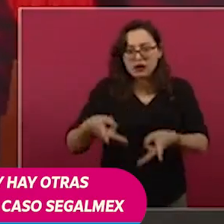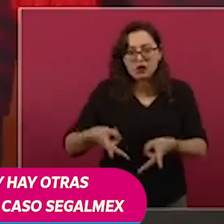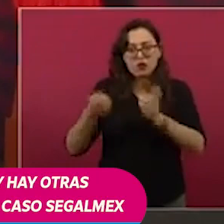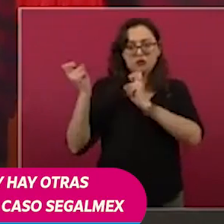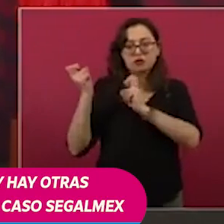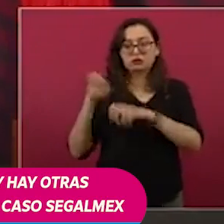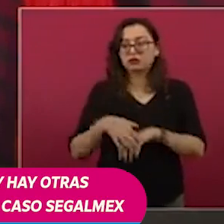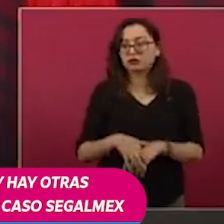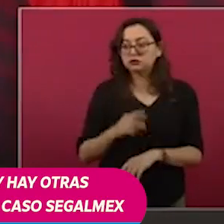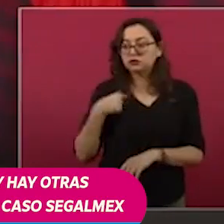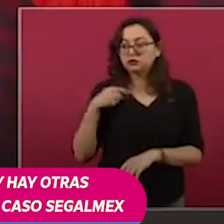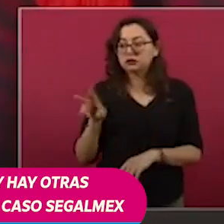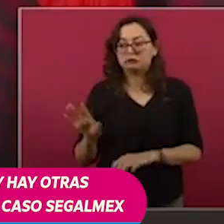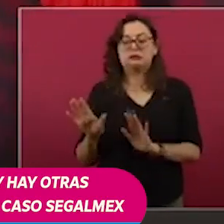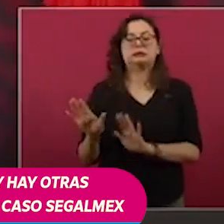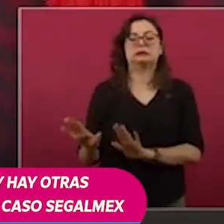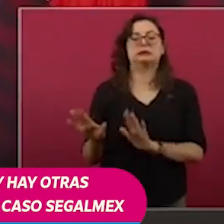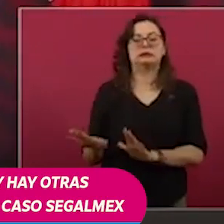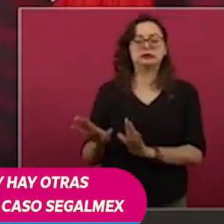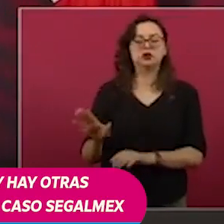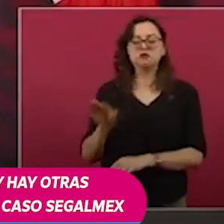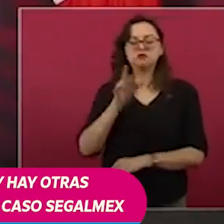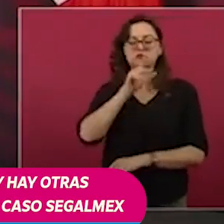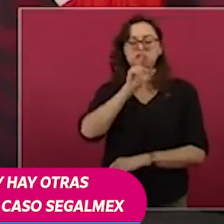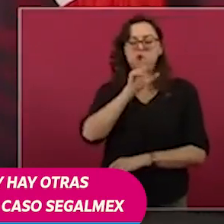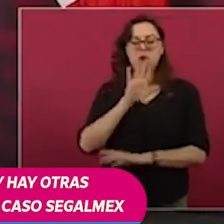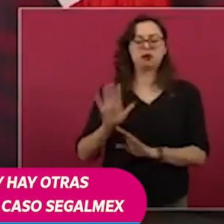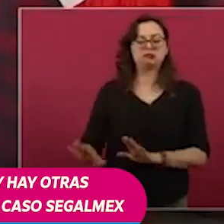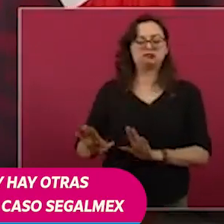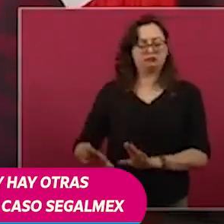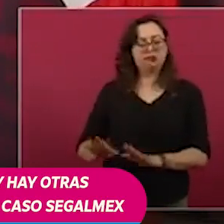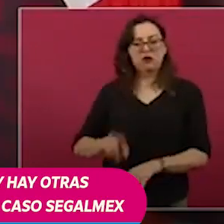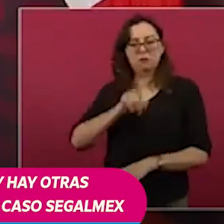como ellos en sus mentes